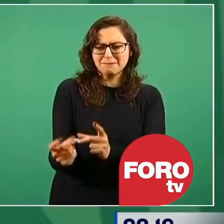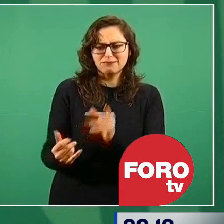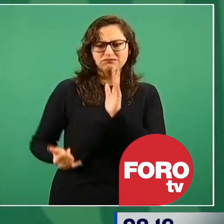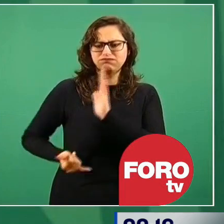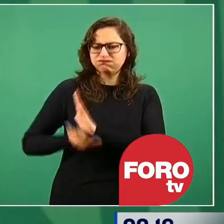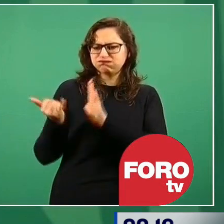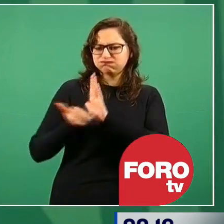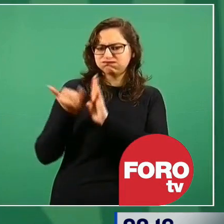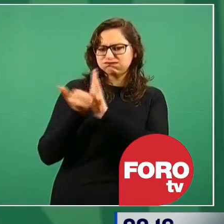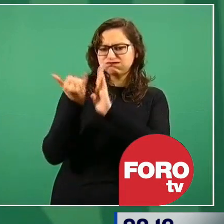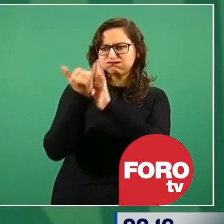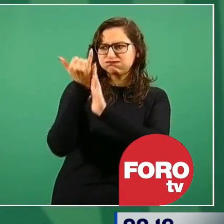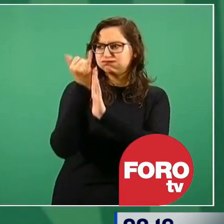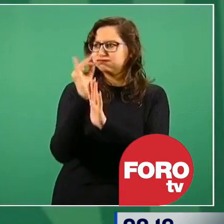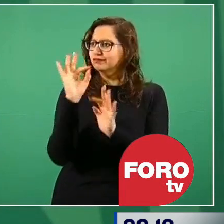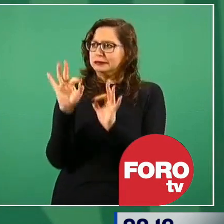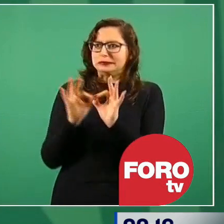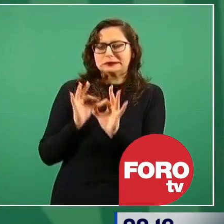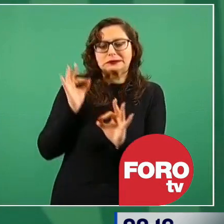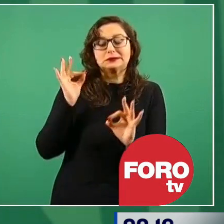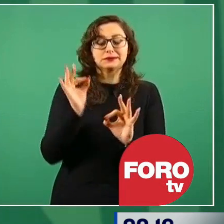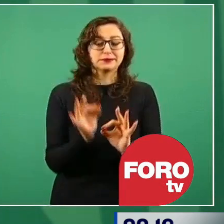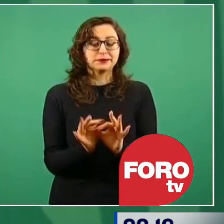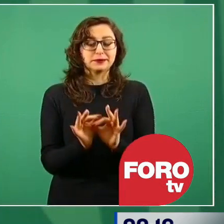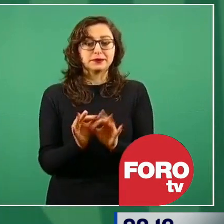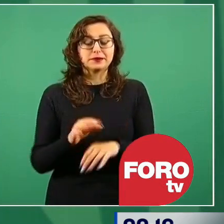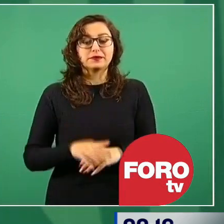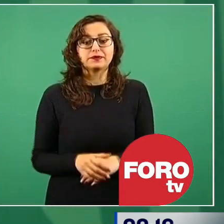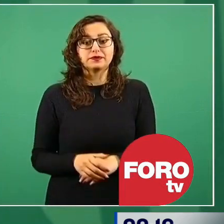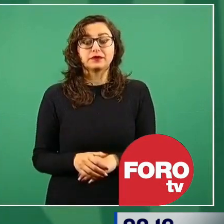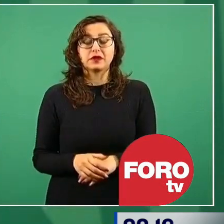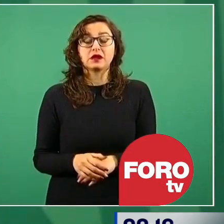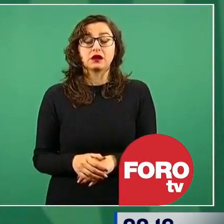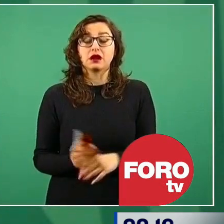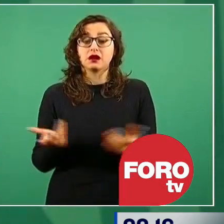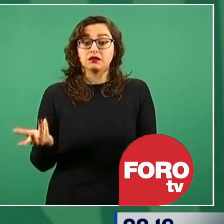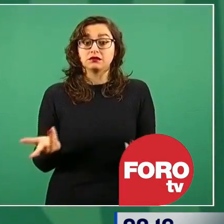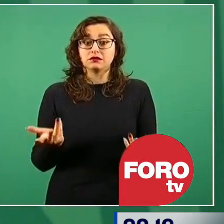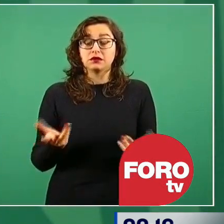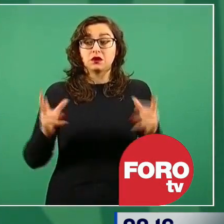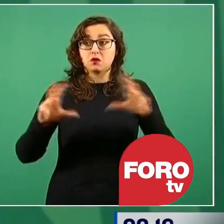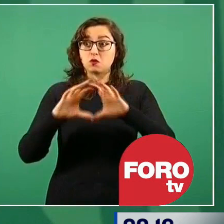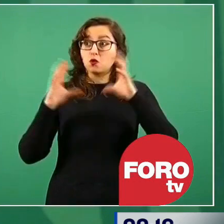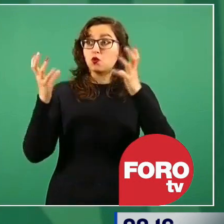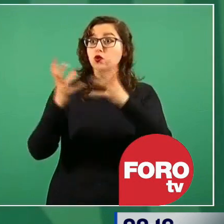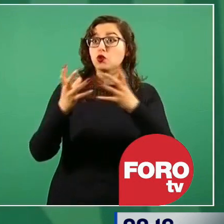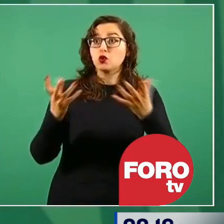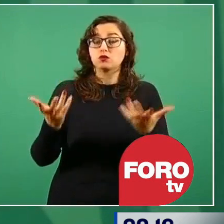el aeropuerto en construcción más importante del mundo,